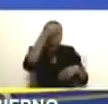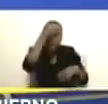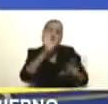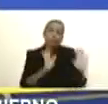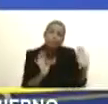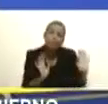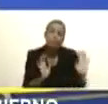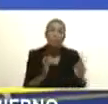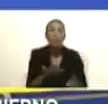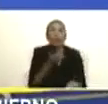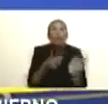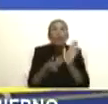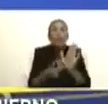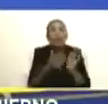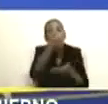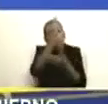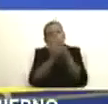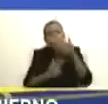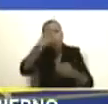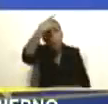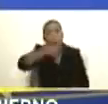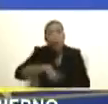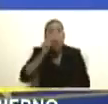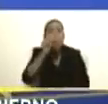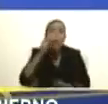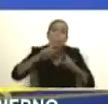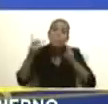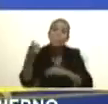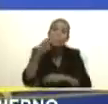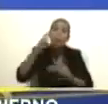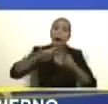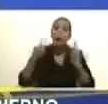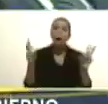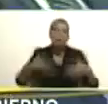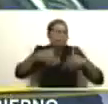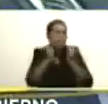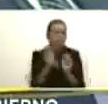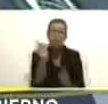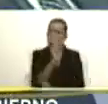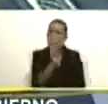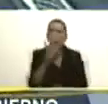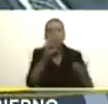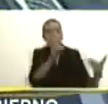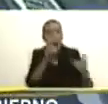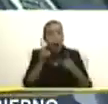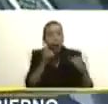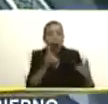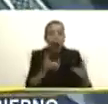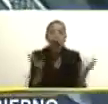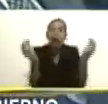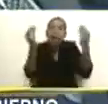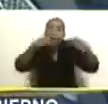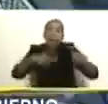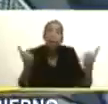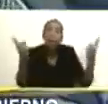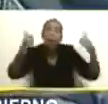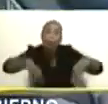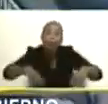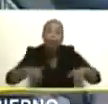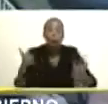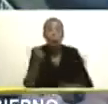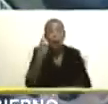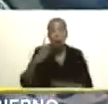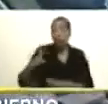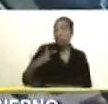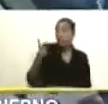Pero he demostrado ser un hombre que busca la paz, el diálogo, el consenso, que busca